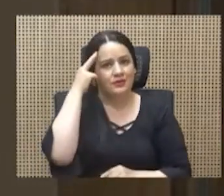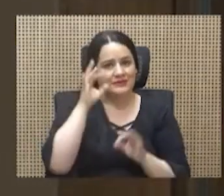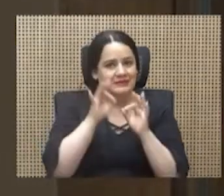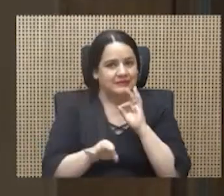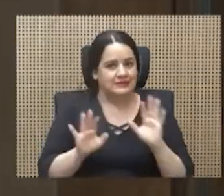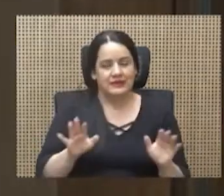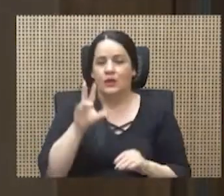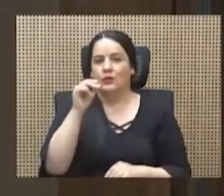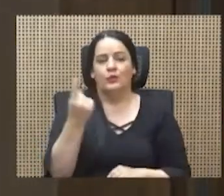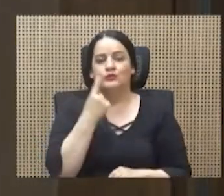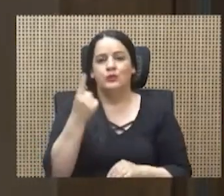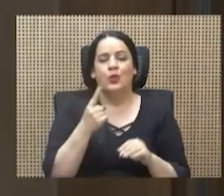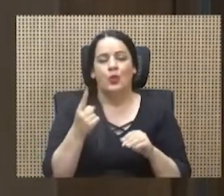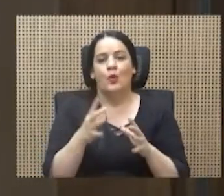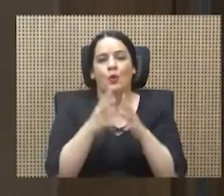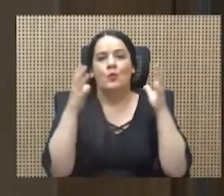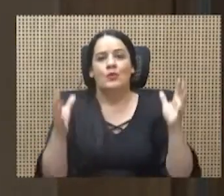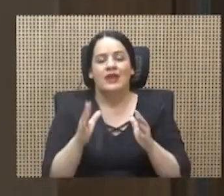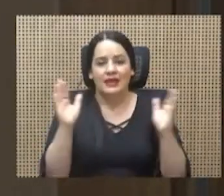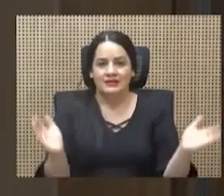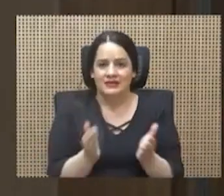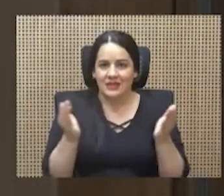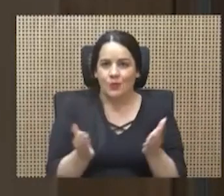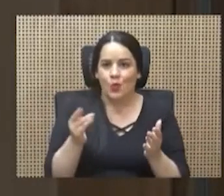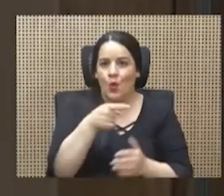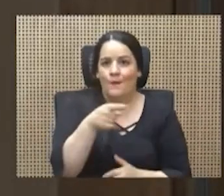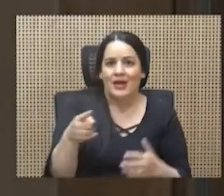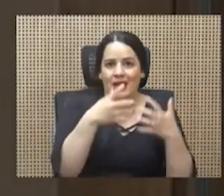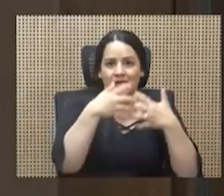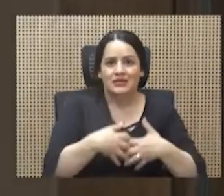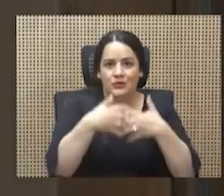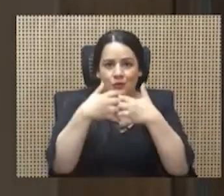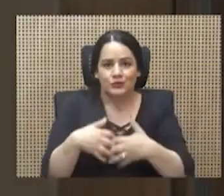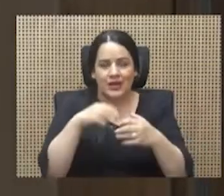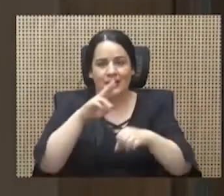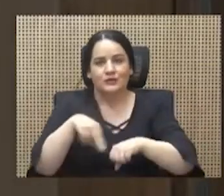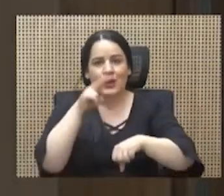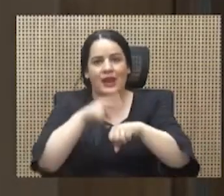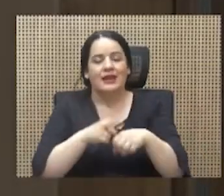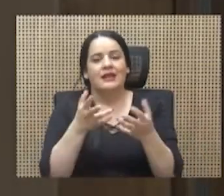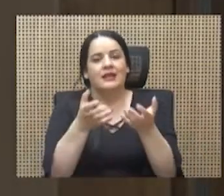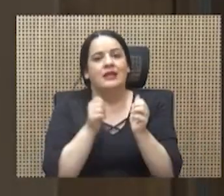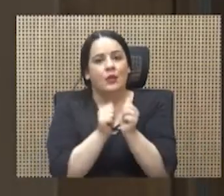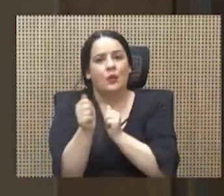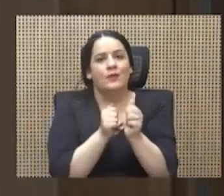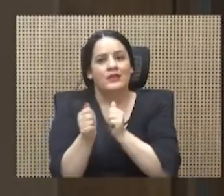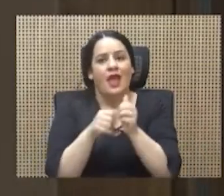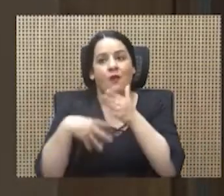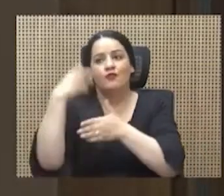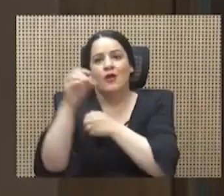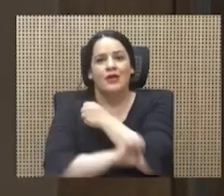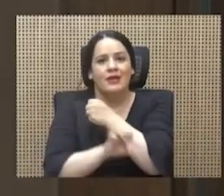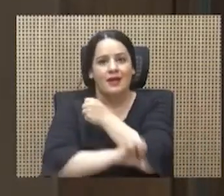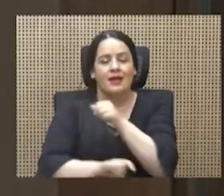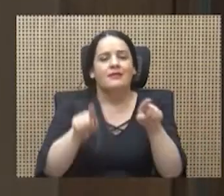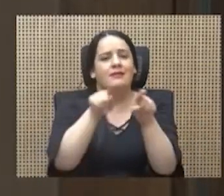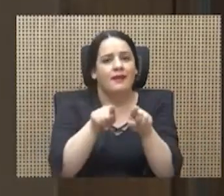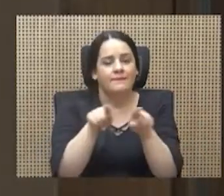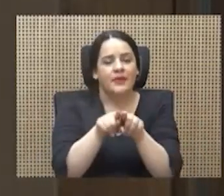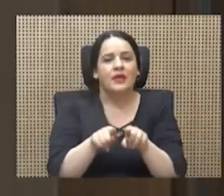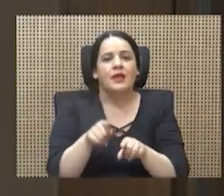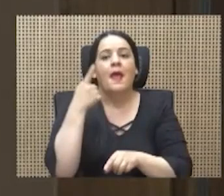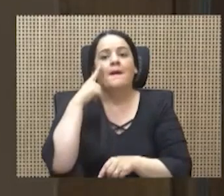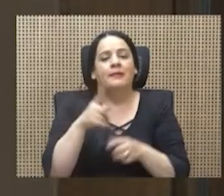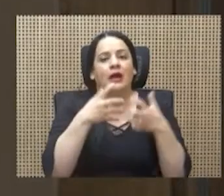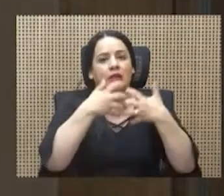solo va a ser un gran estímulo para las industrias nacionales que quieren competir en el exterior, sino también para